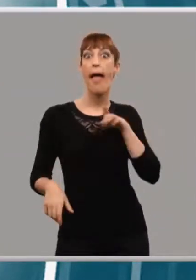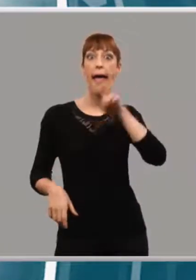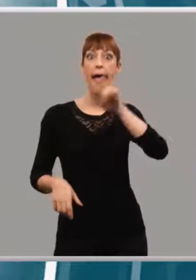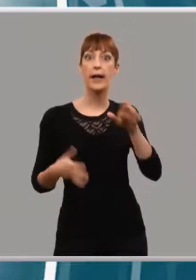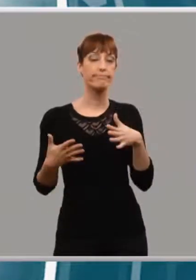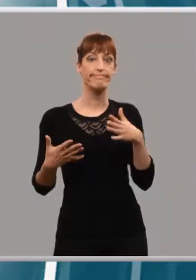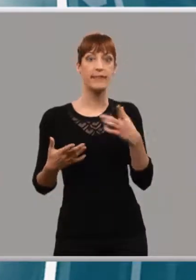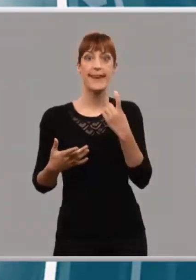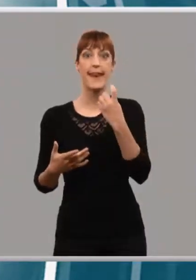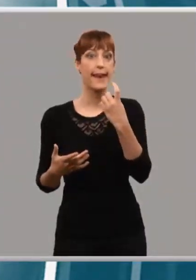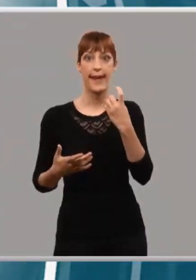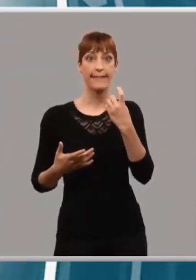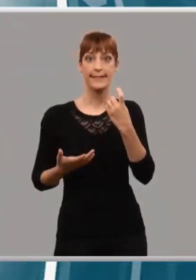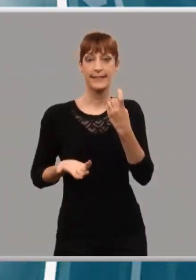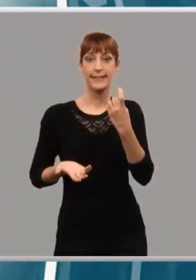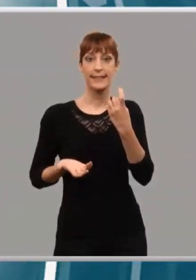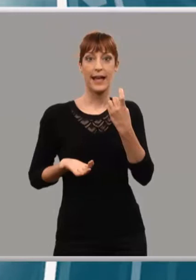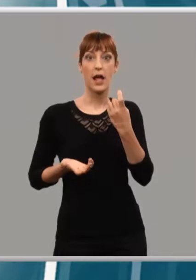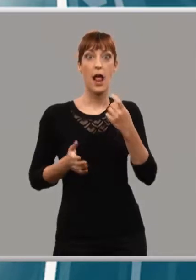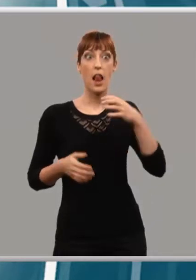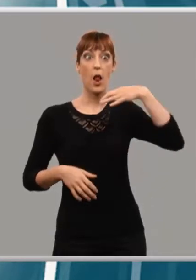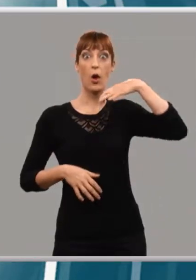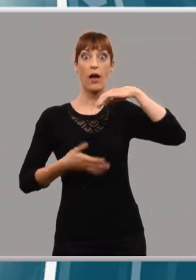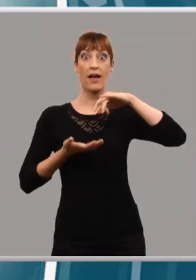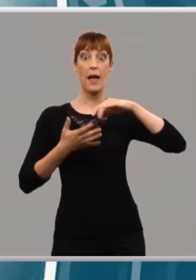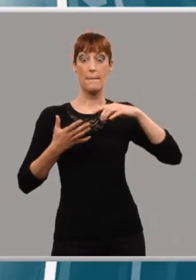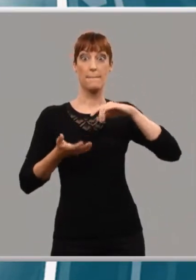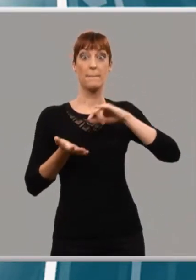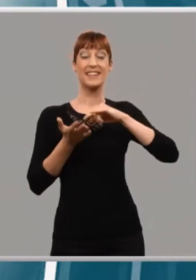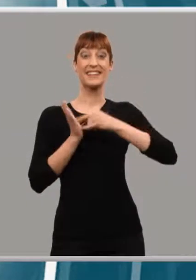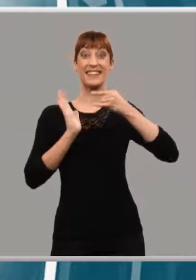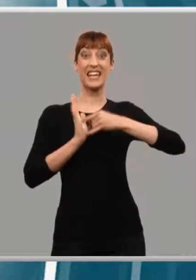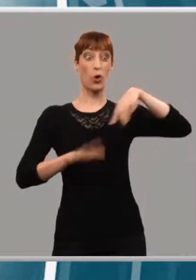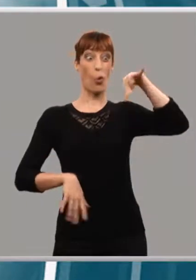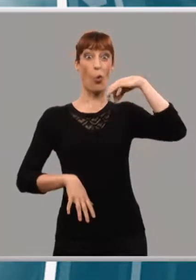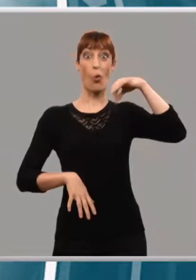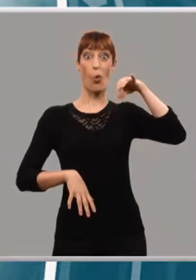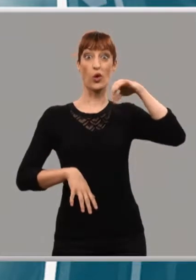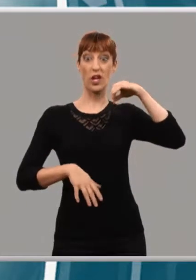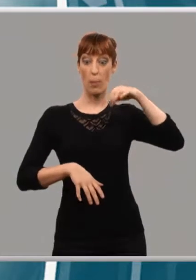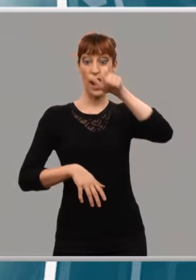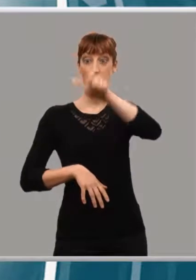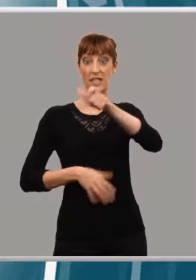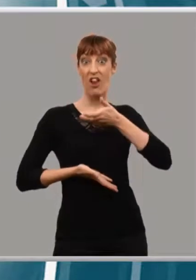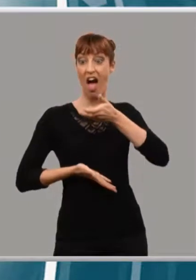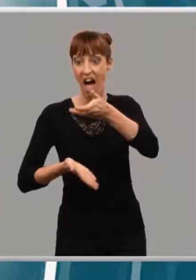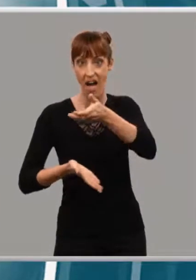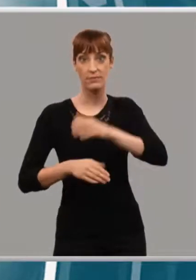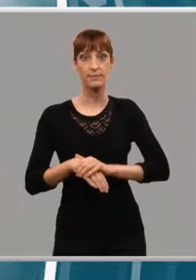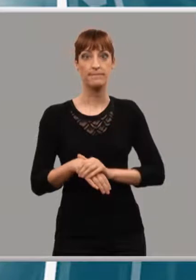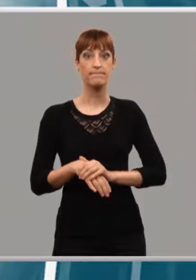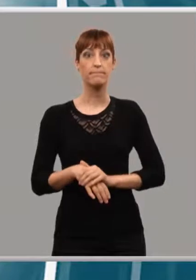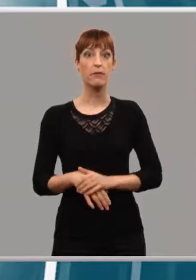necesario asistente del único sanitario que estaba en ese momento de guardia para atender a la víctima. Llevamos desde el 13 de